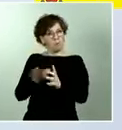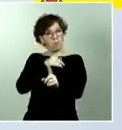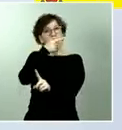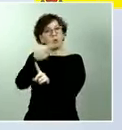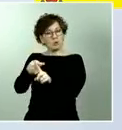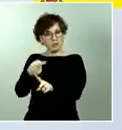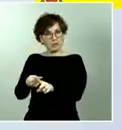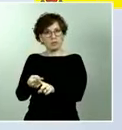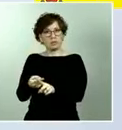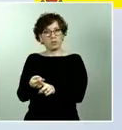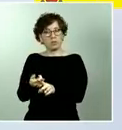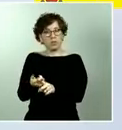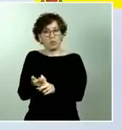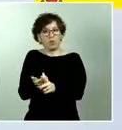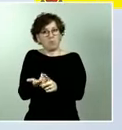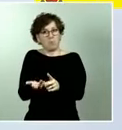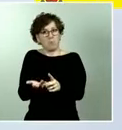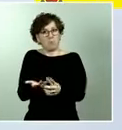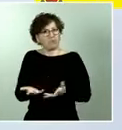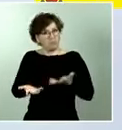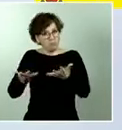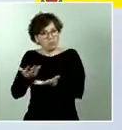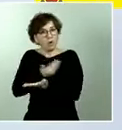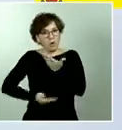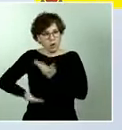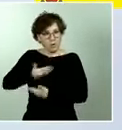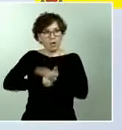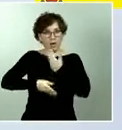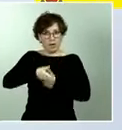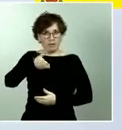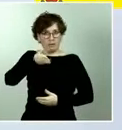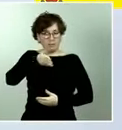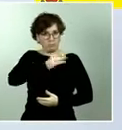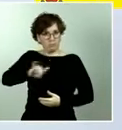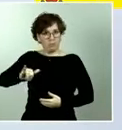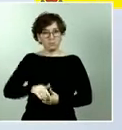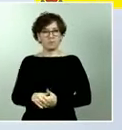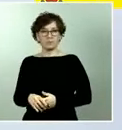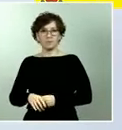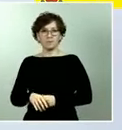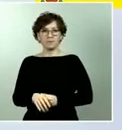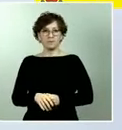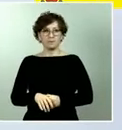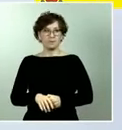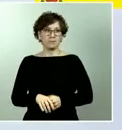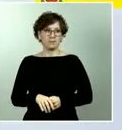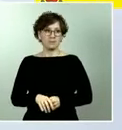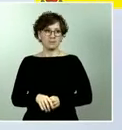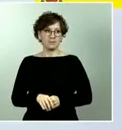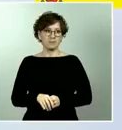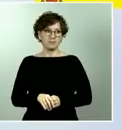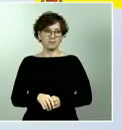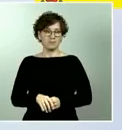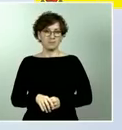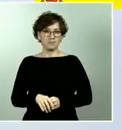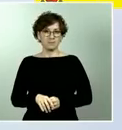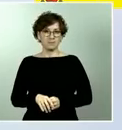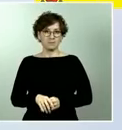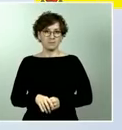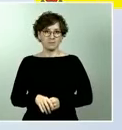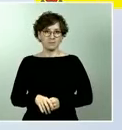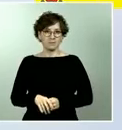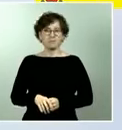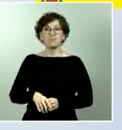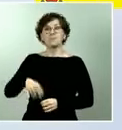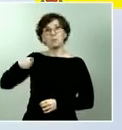Y también, el presidente ha emplazado a las comunidades autónomas al logro de un acuerdo en materia de educación